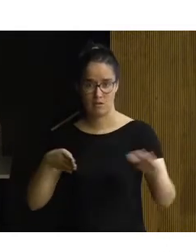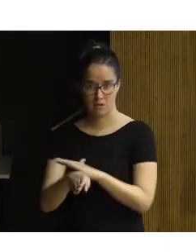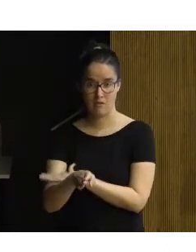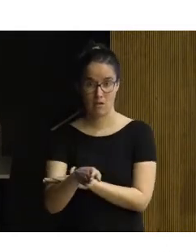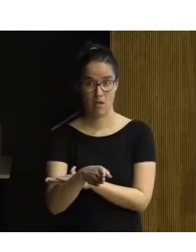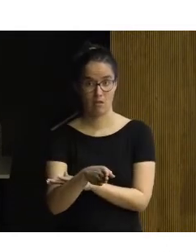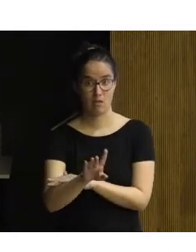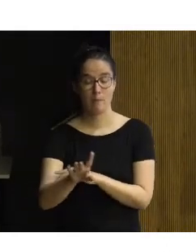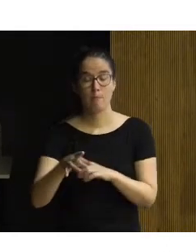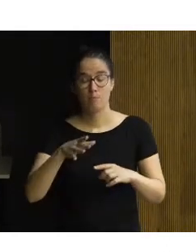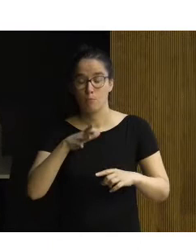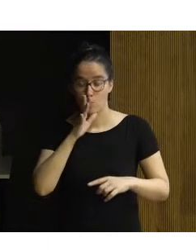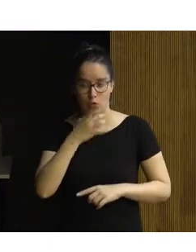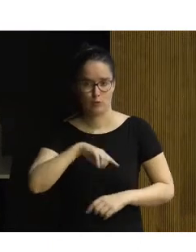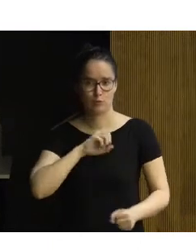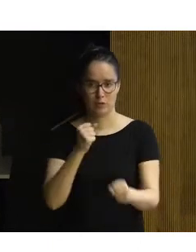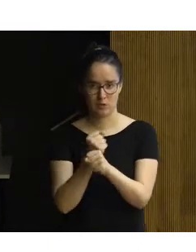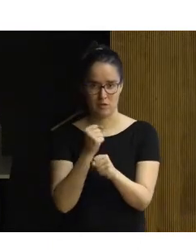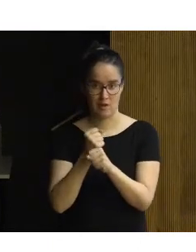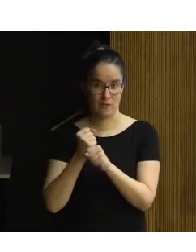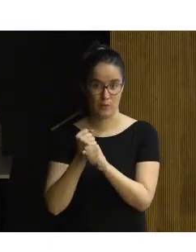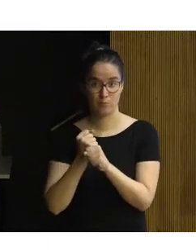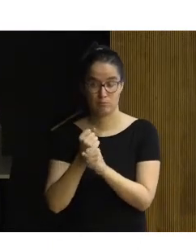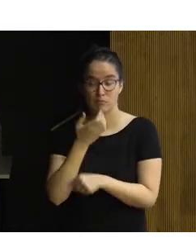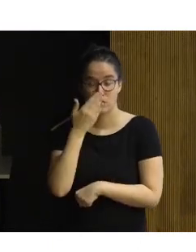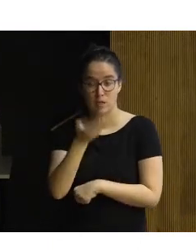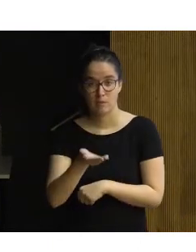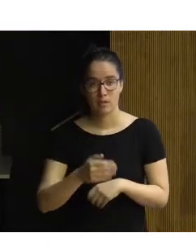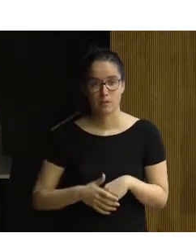y para eso estamos, la verdad.